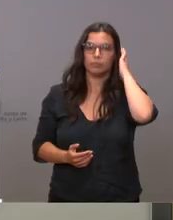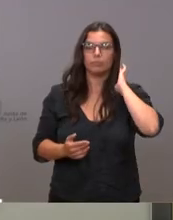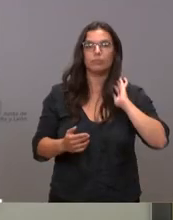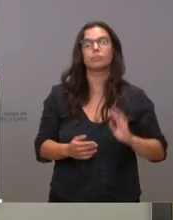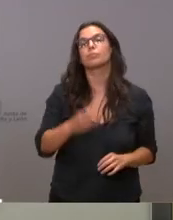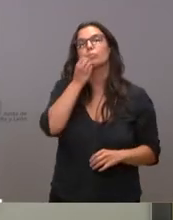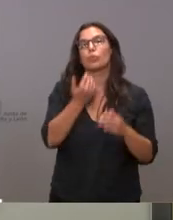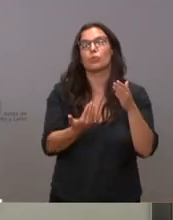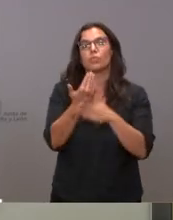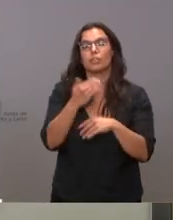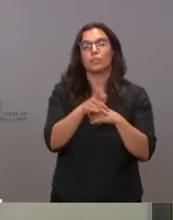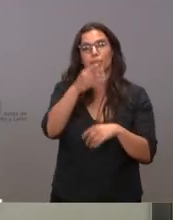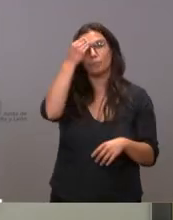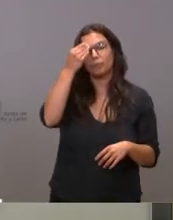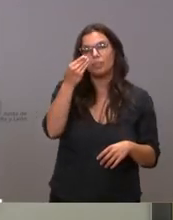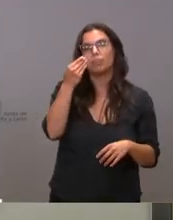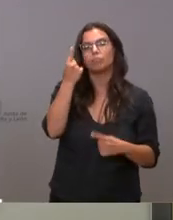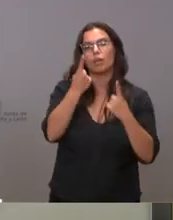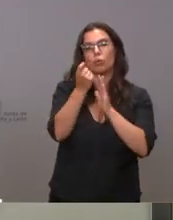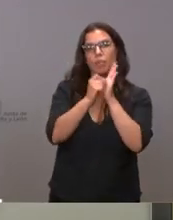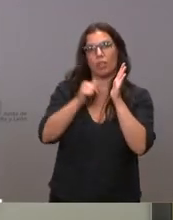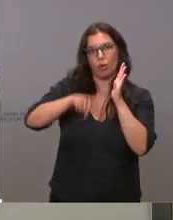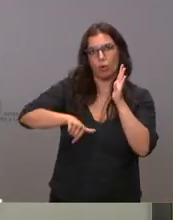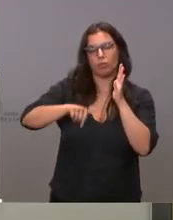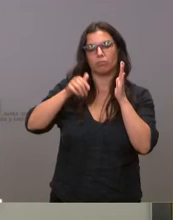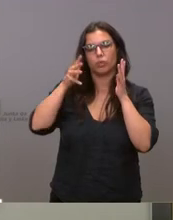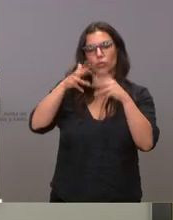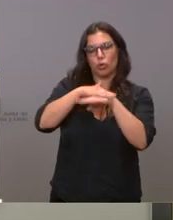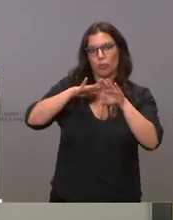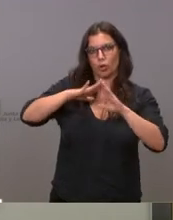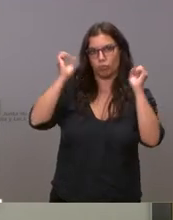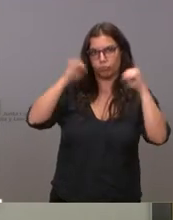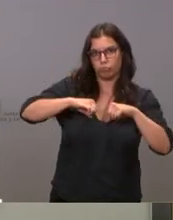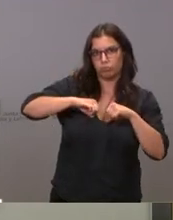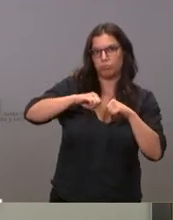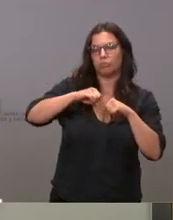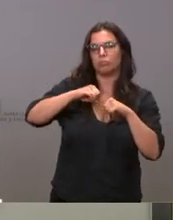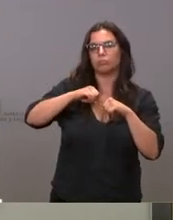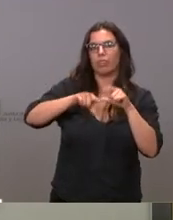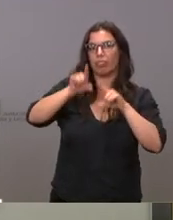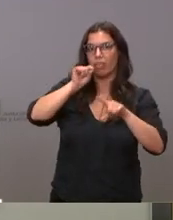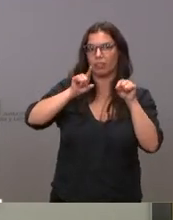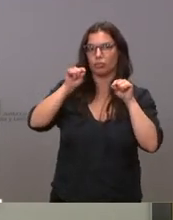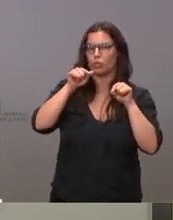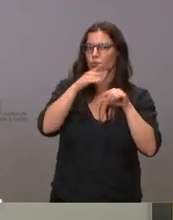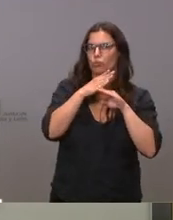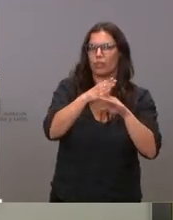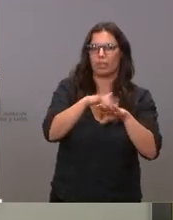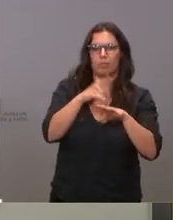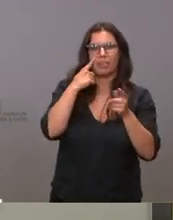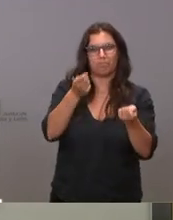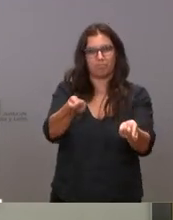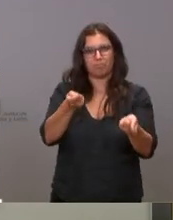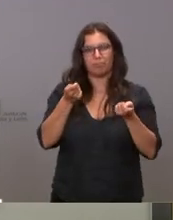buenos días ¿cree usted que con las medidas que ha aprobado hoy el consejo de gobierno será suficiente para por lo menos frenar esta